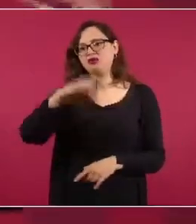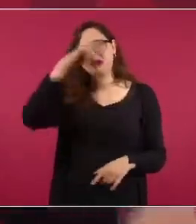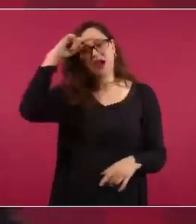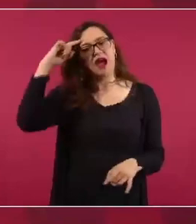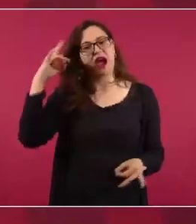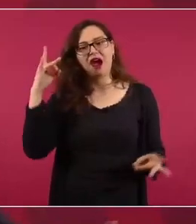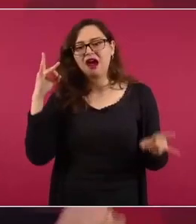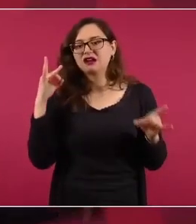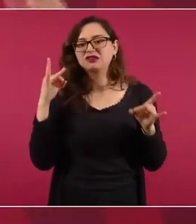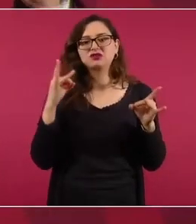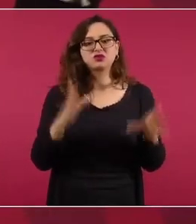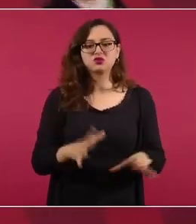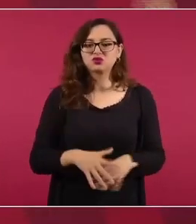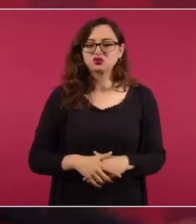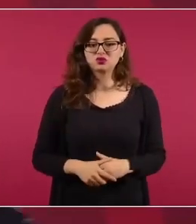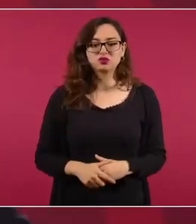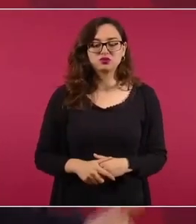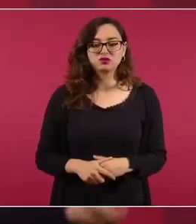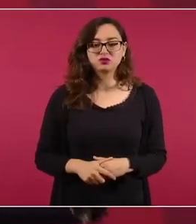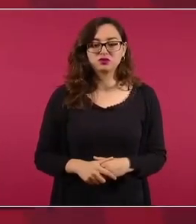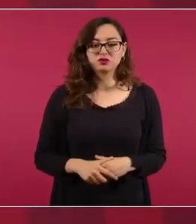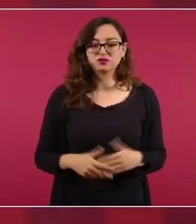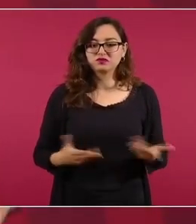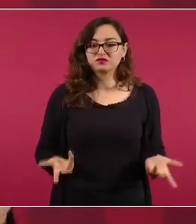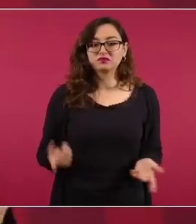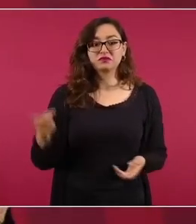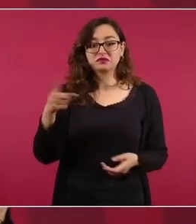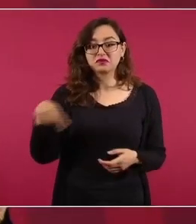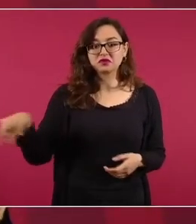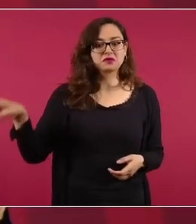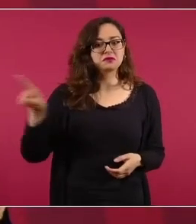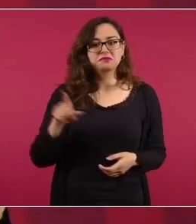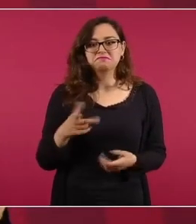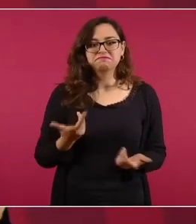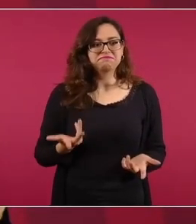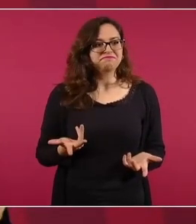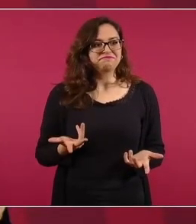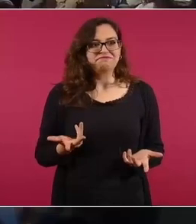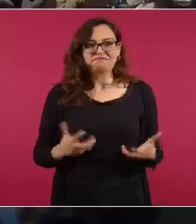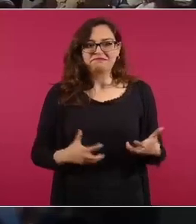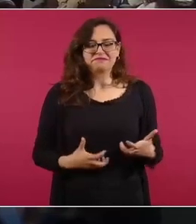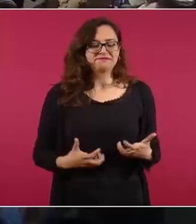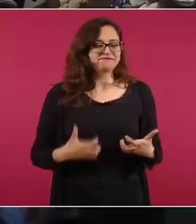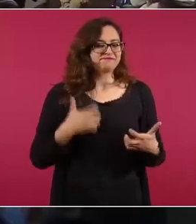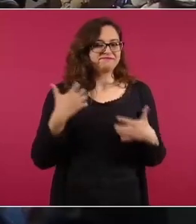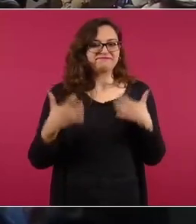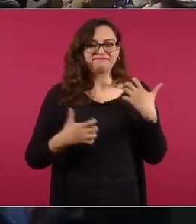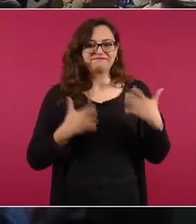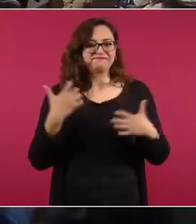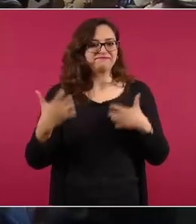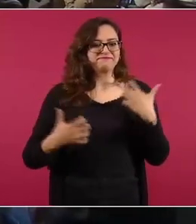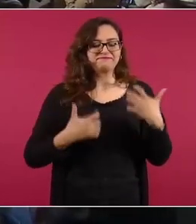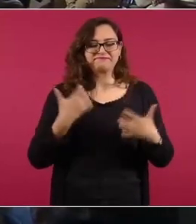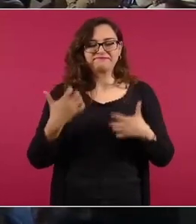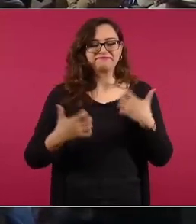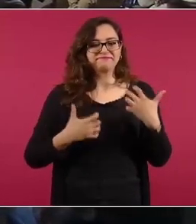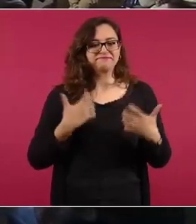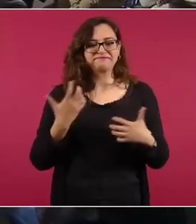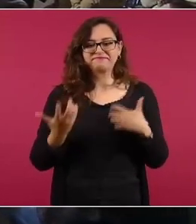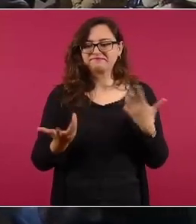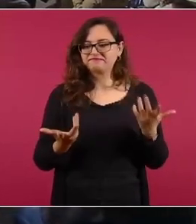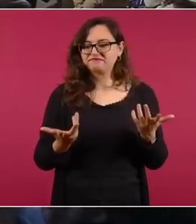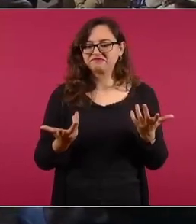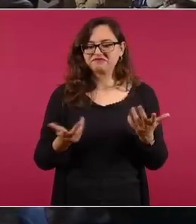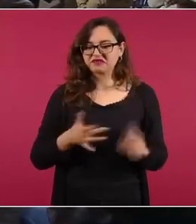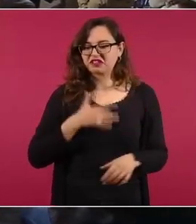se iban al psicólogo y su conclusión es no se va a